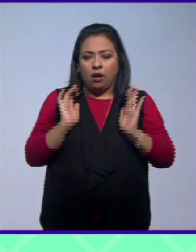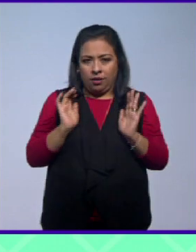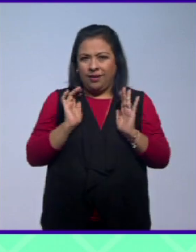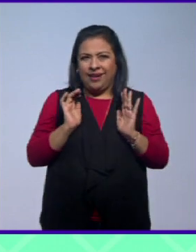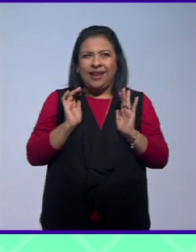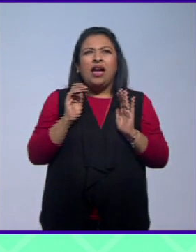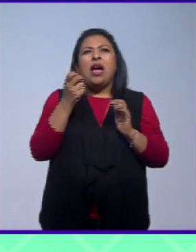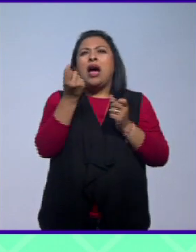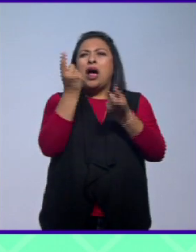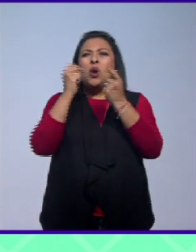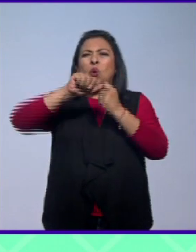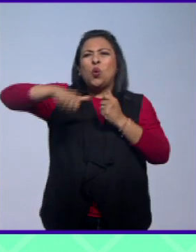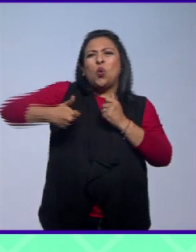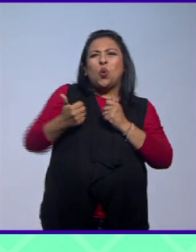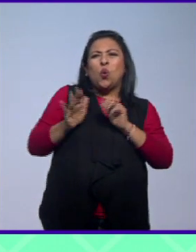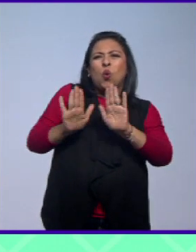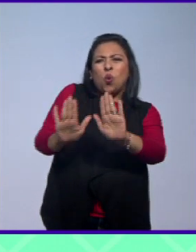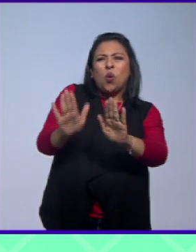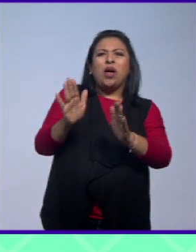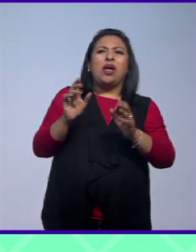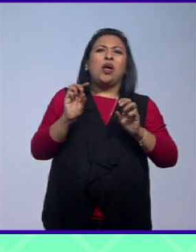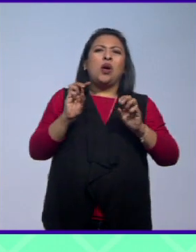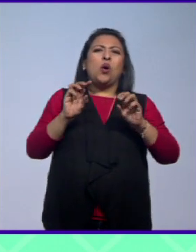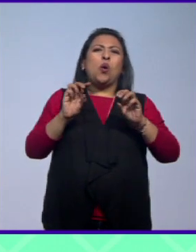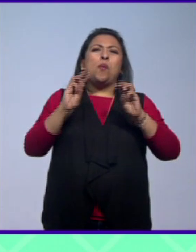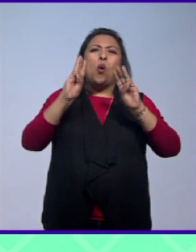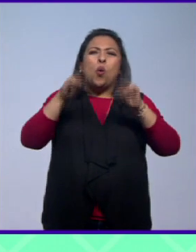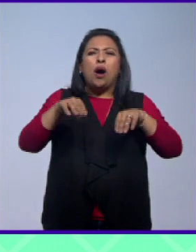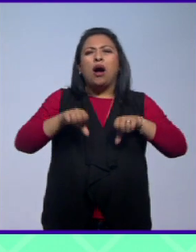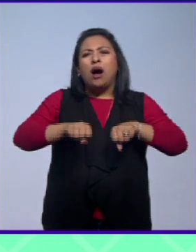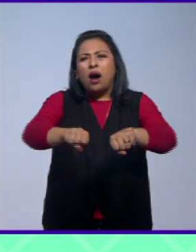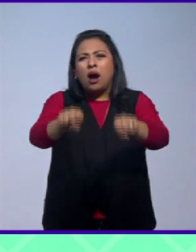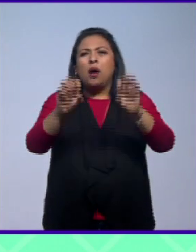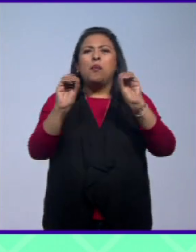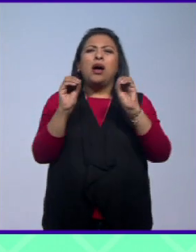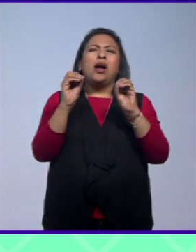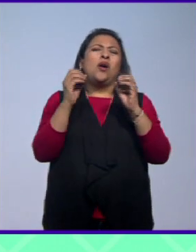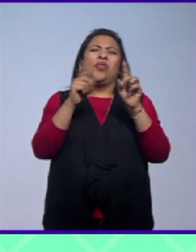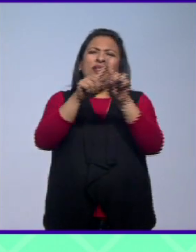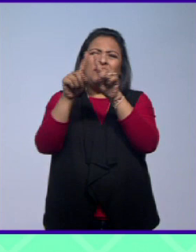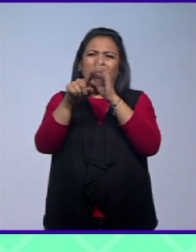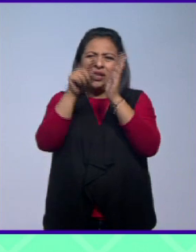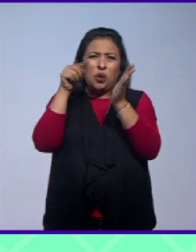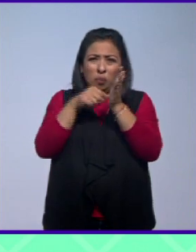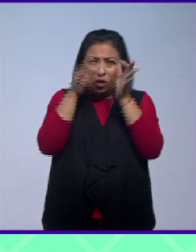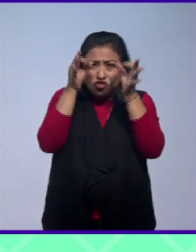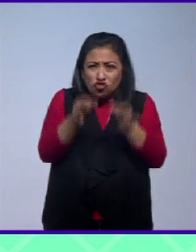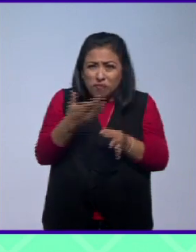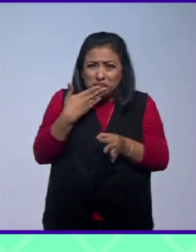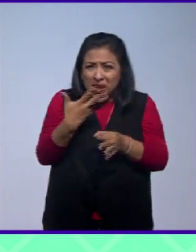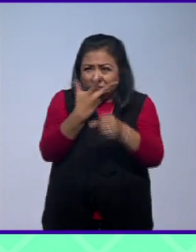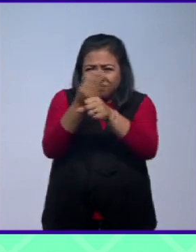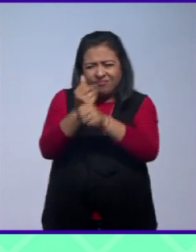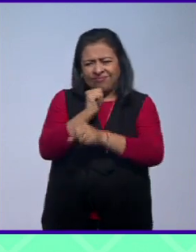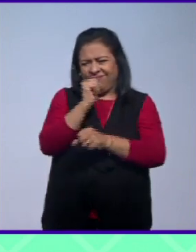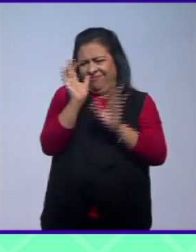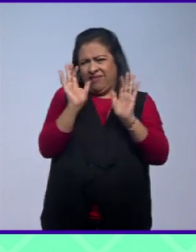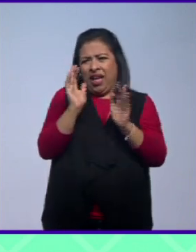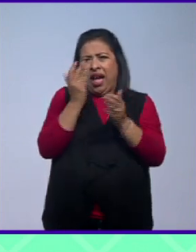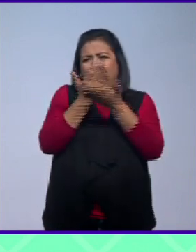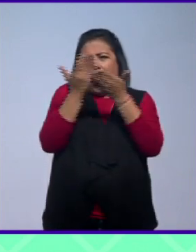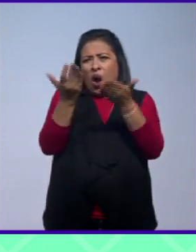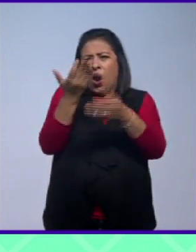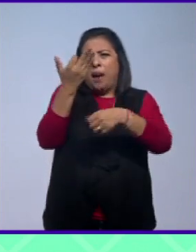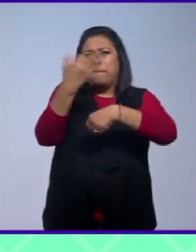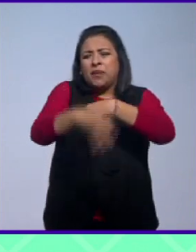algunas son bodegas bodegas del Walmart algunos centros educativos comunitarios ese es un punto la otra es que no